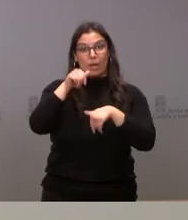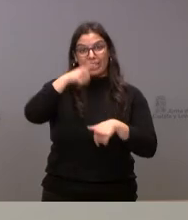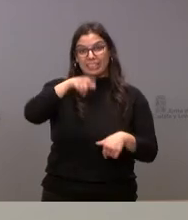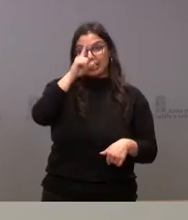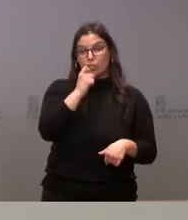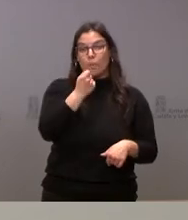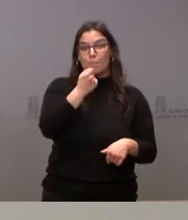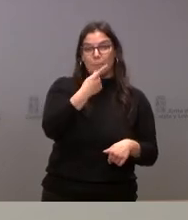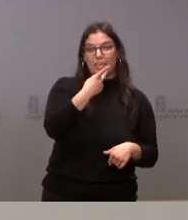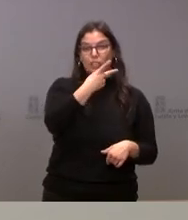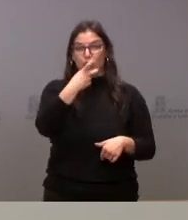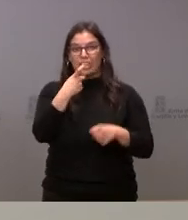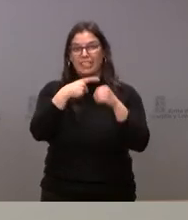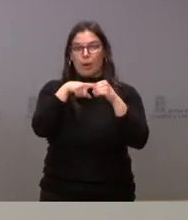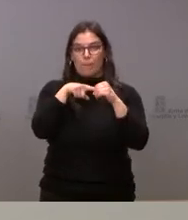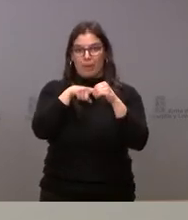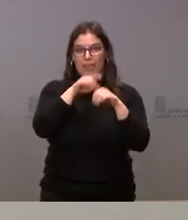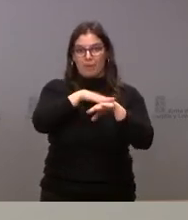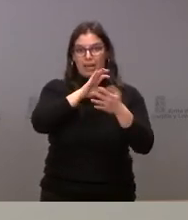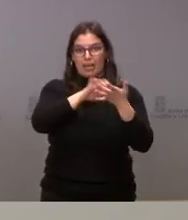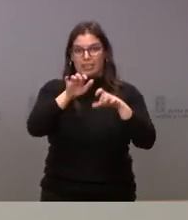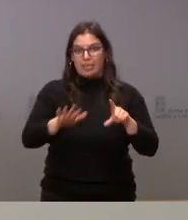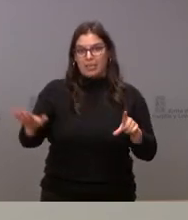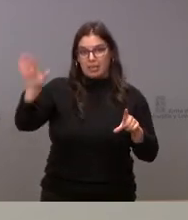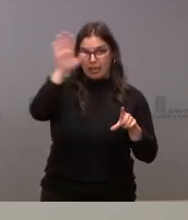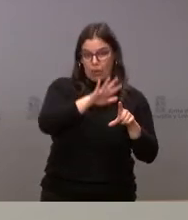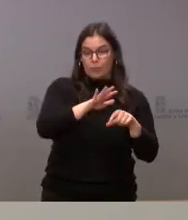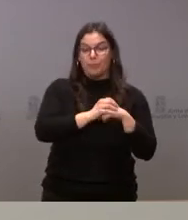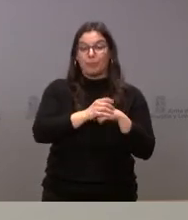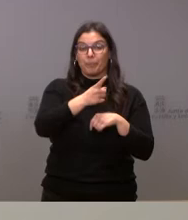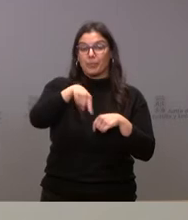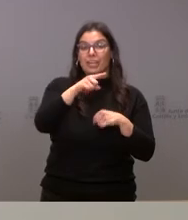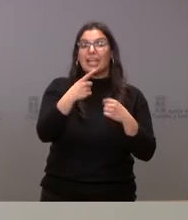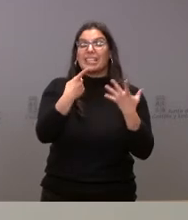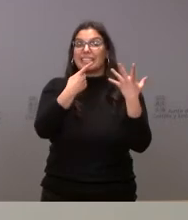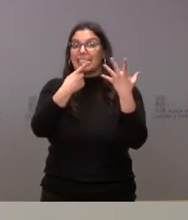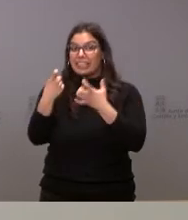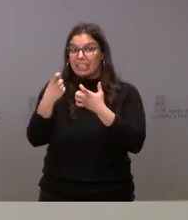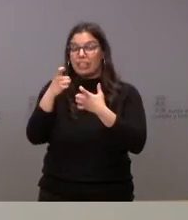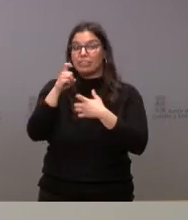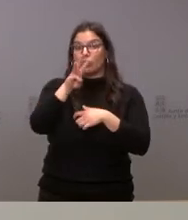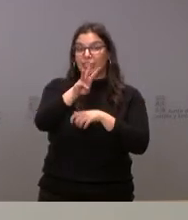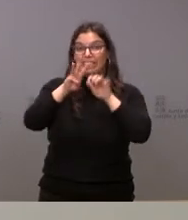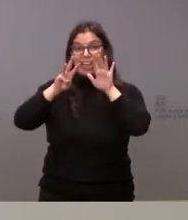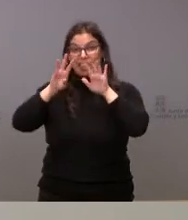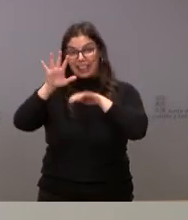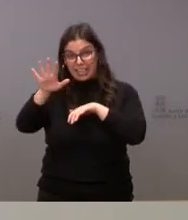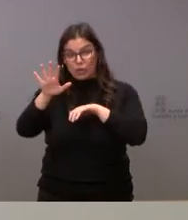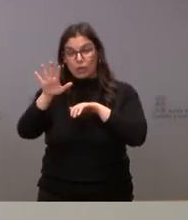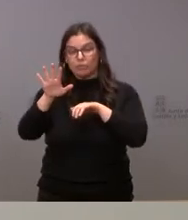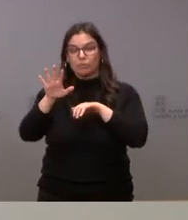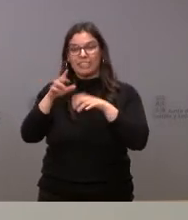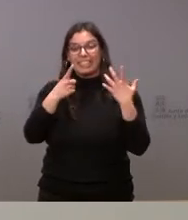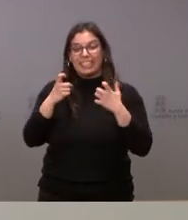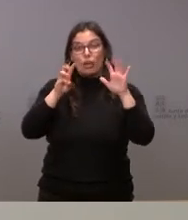.200 plazas en Castilla y León, de las cuales 685 plazas se van a convocar